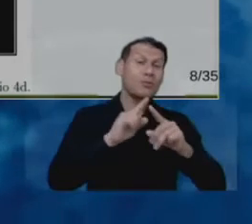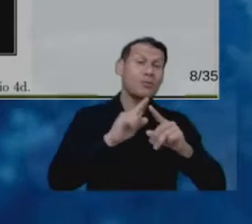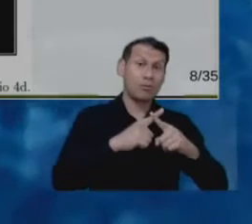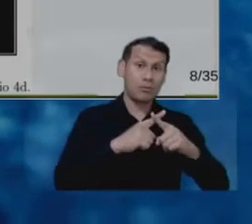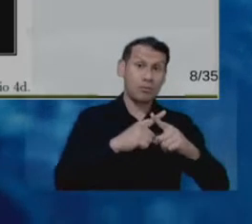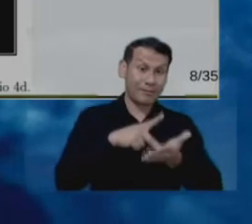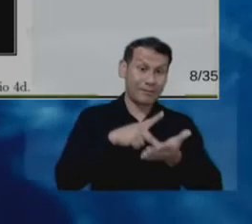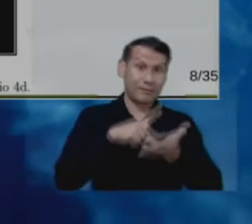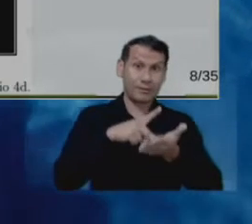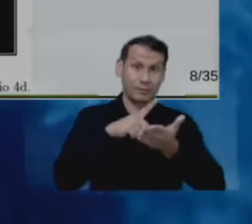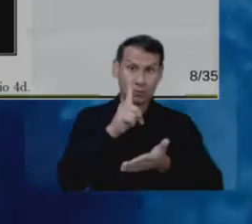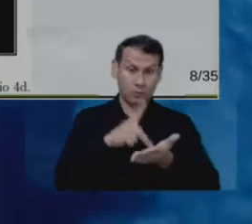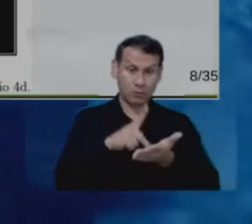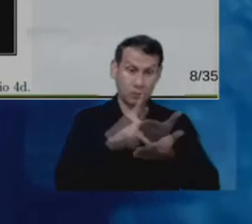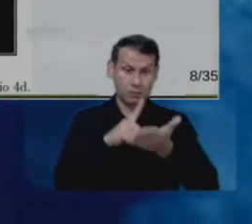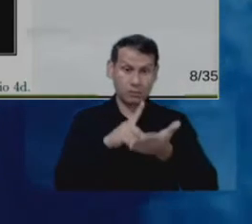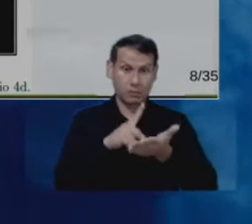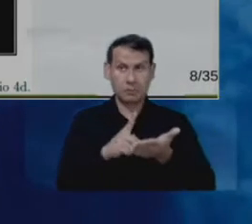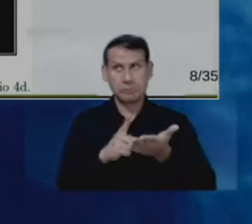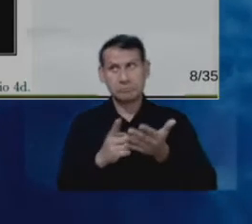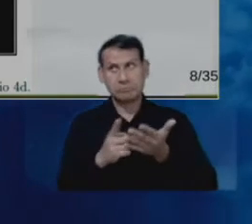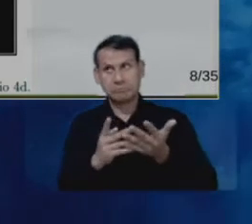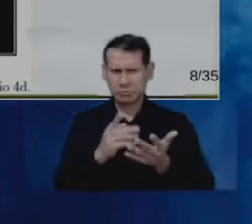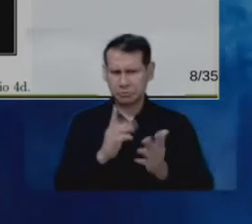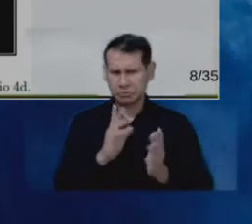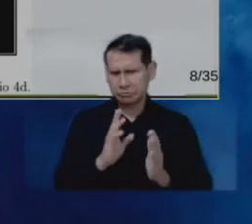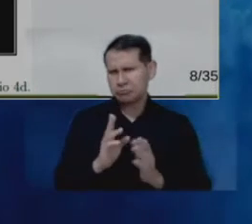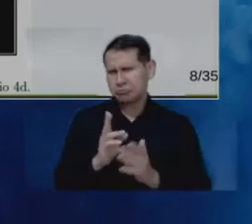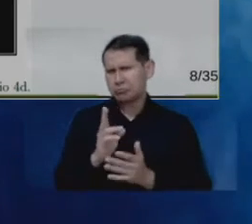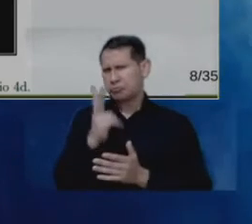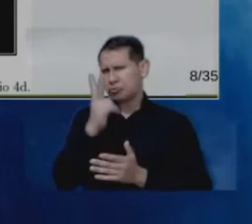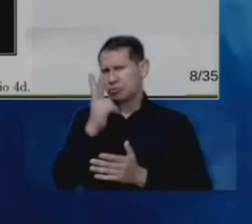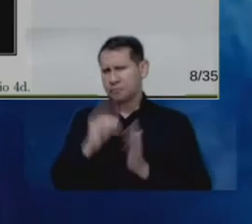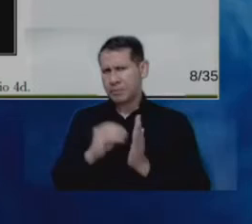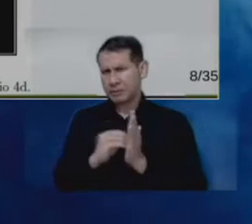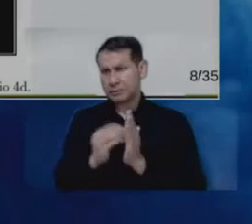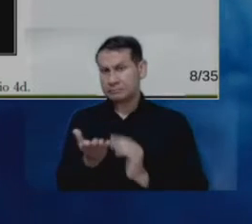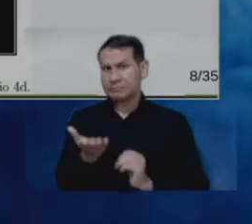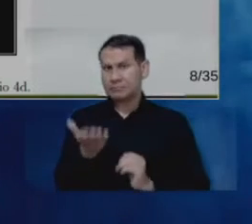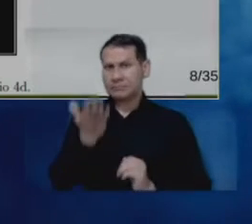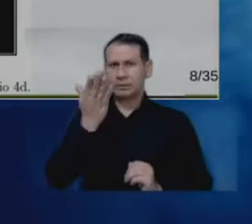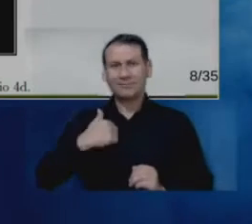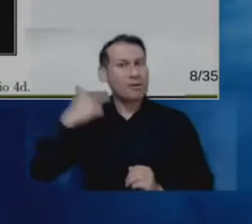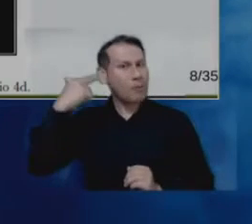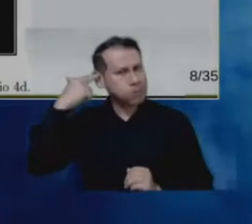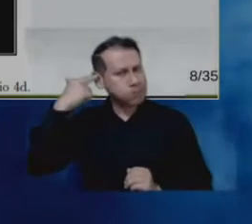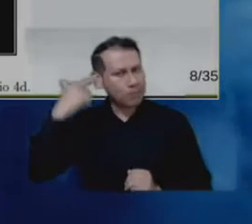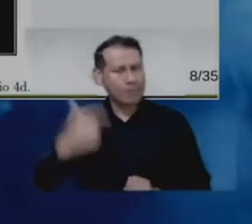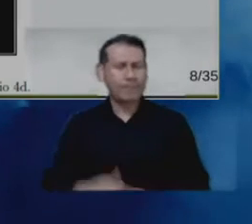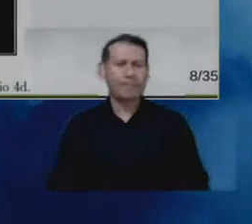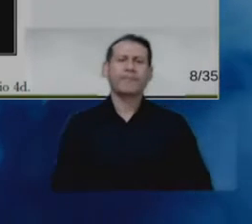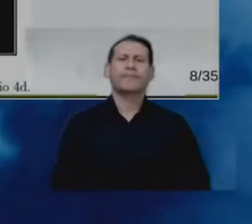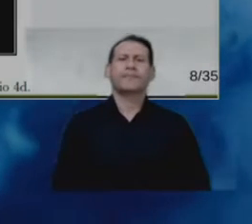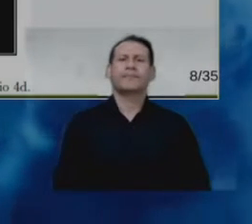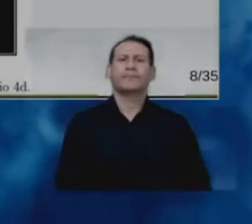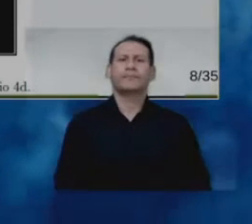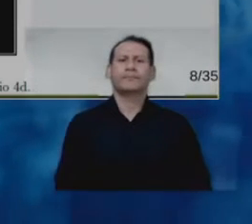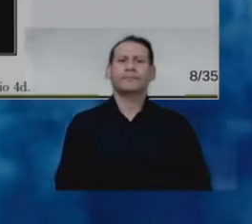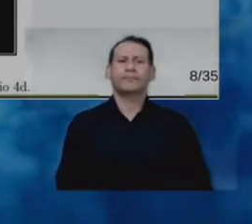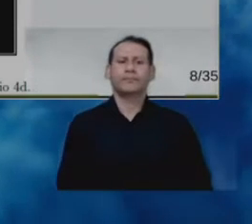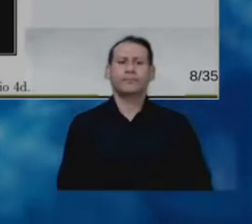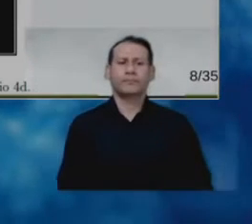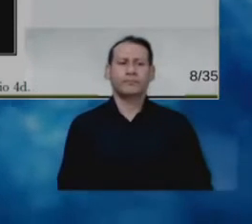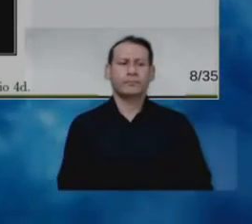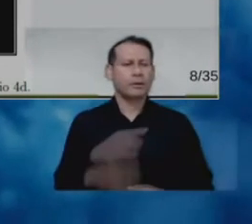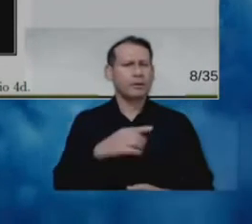restricción para esta zona corporal y digamos que esta apreciación de un nivel de absorción muy bajo se confirma